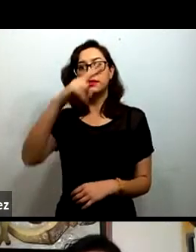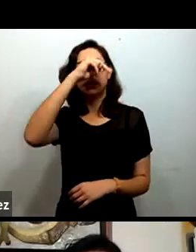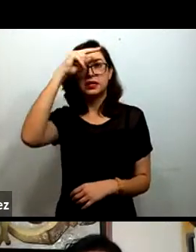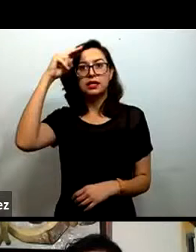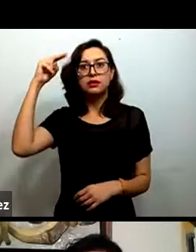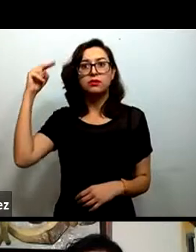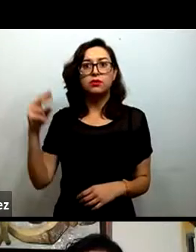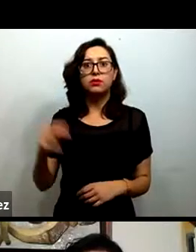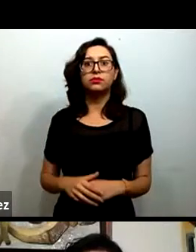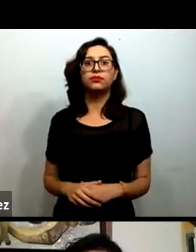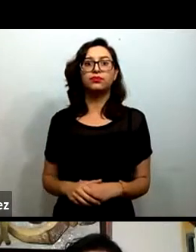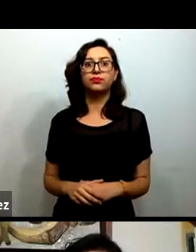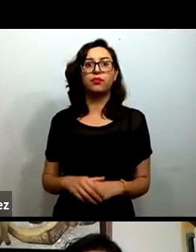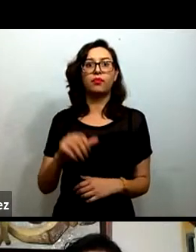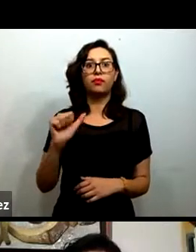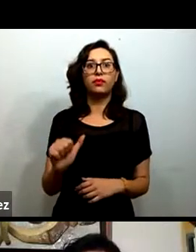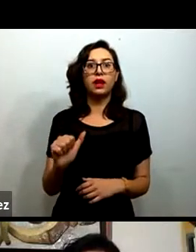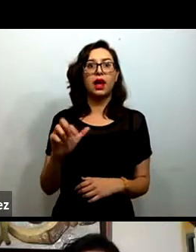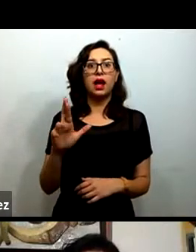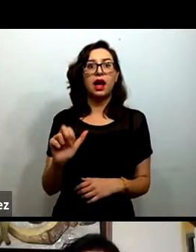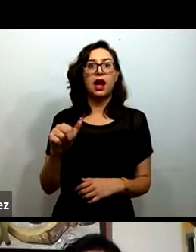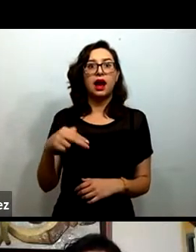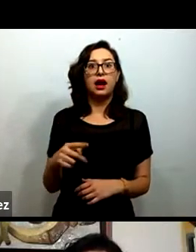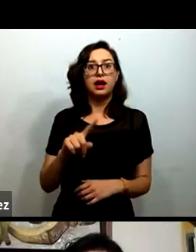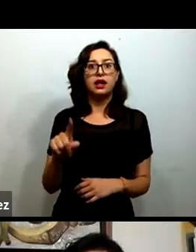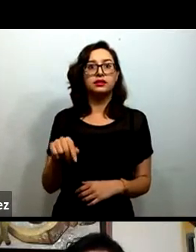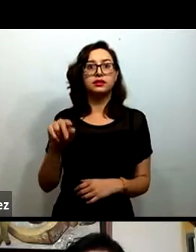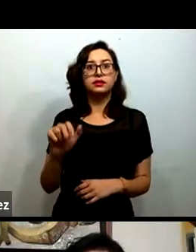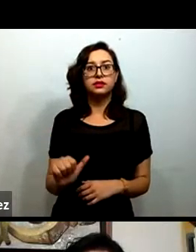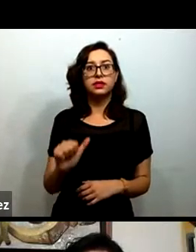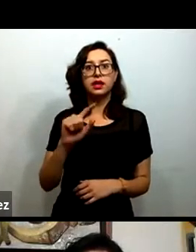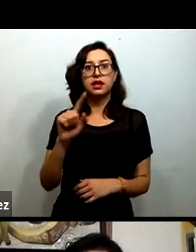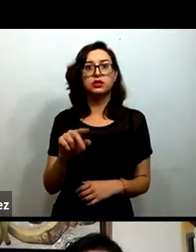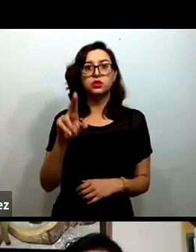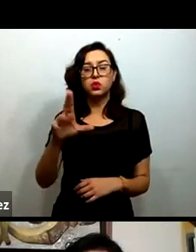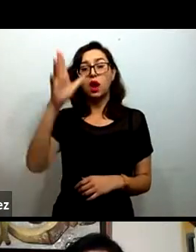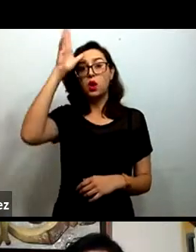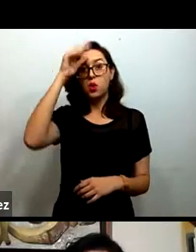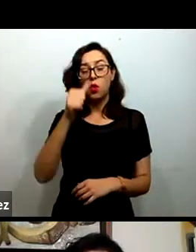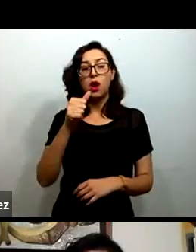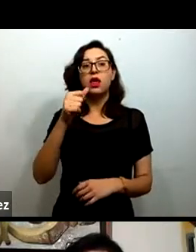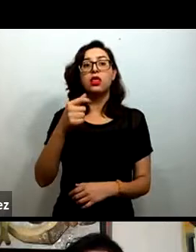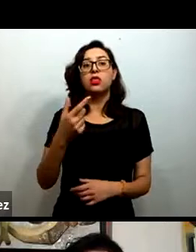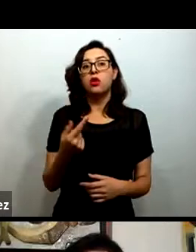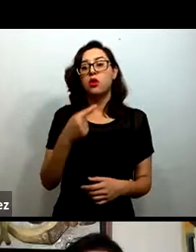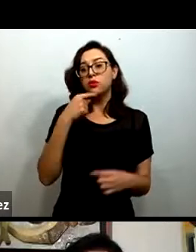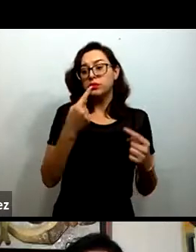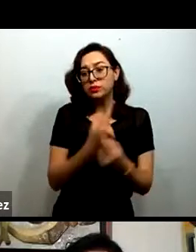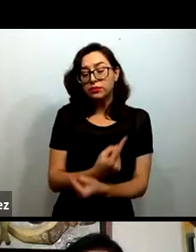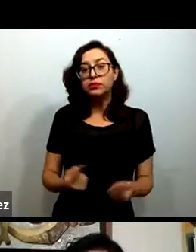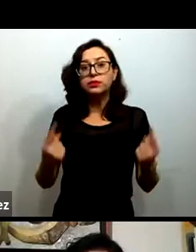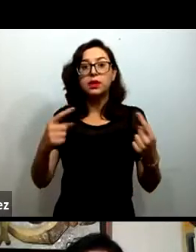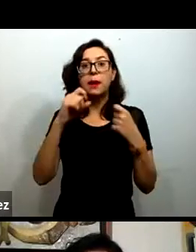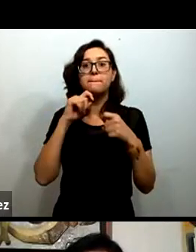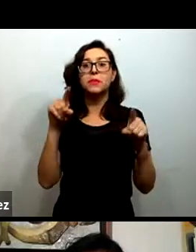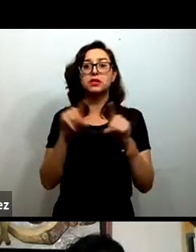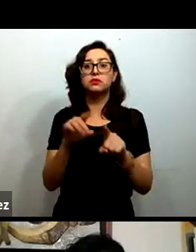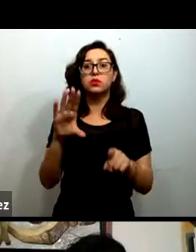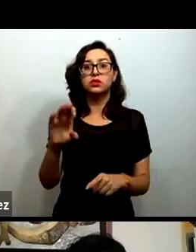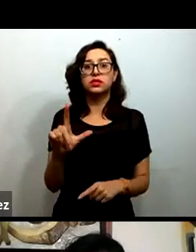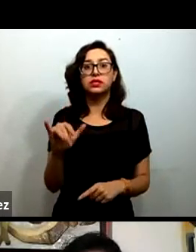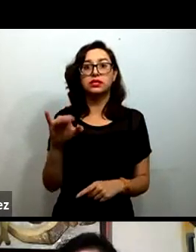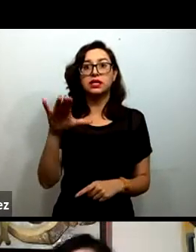Aranzazú Alonso Cuevas del Pacto por la Primera Infancia y Cecilia Espinosa de la Fundación SM.